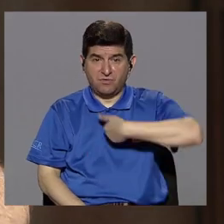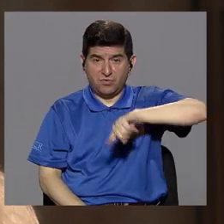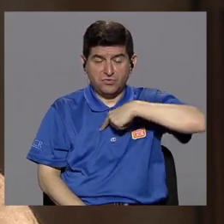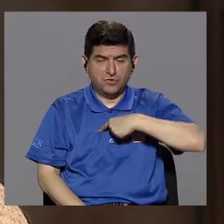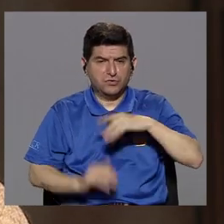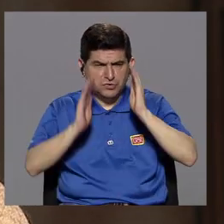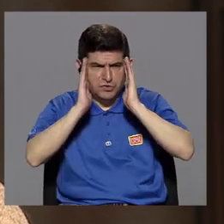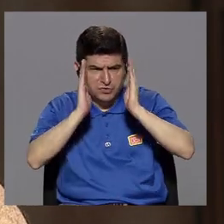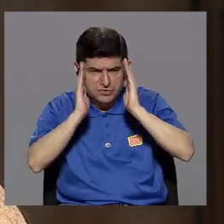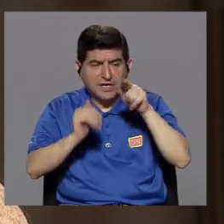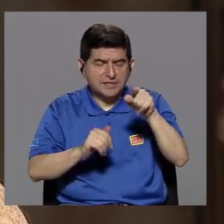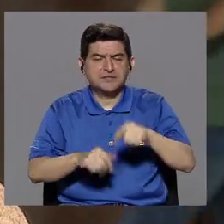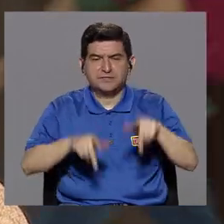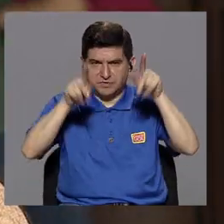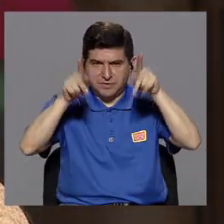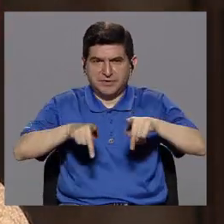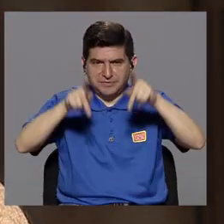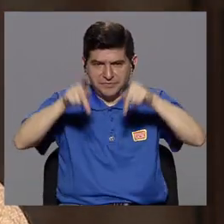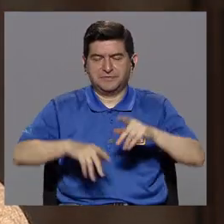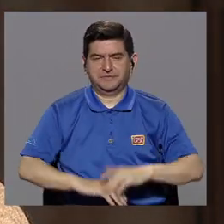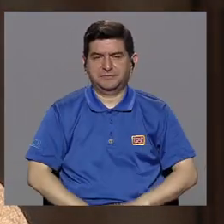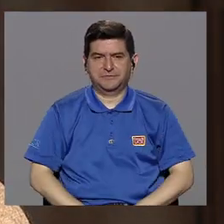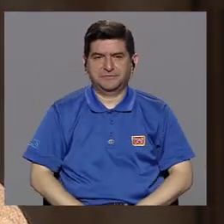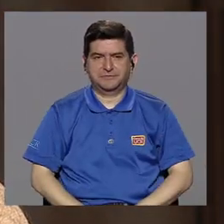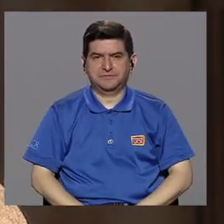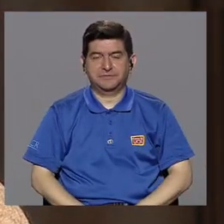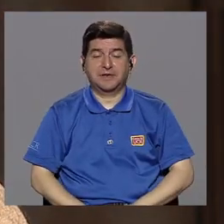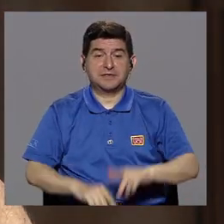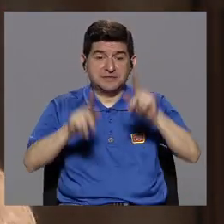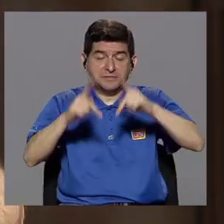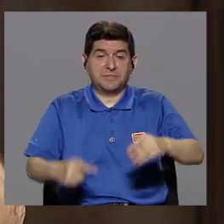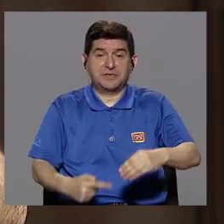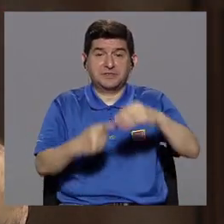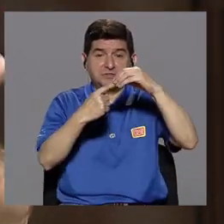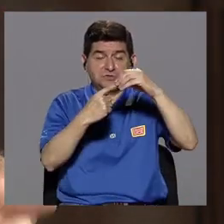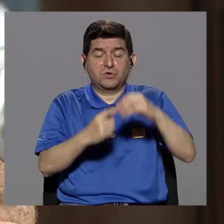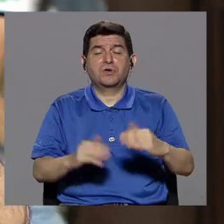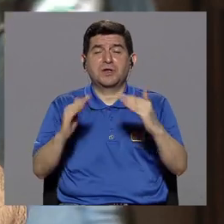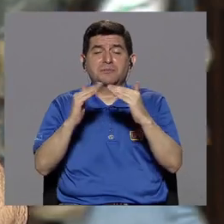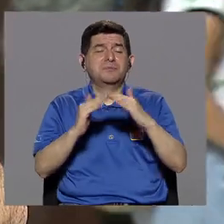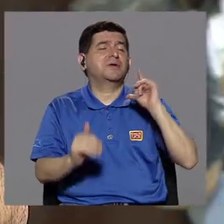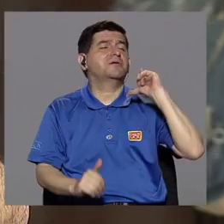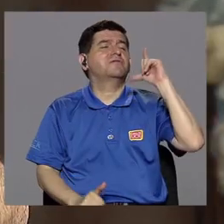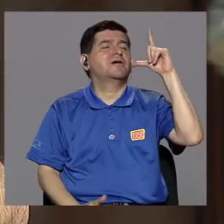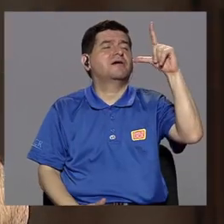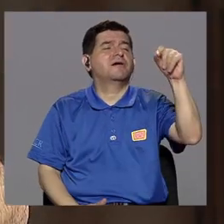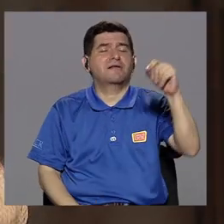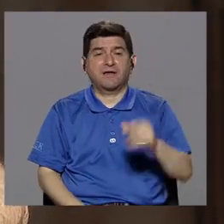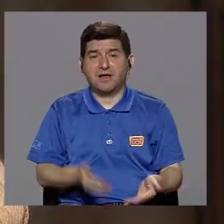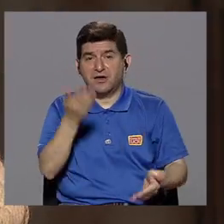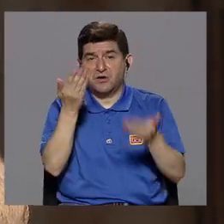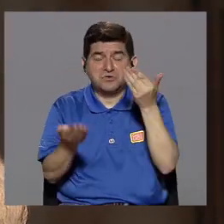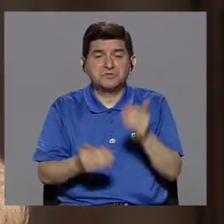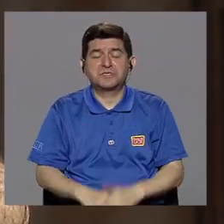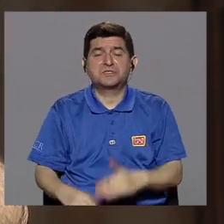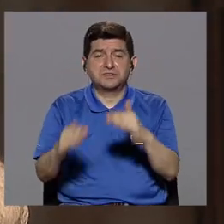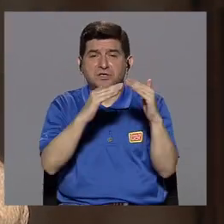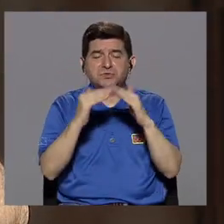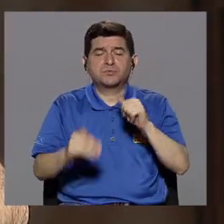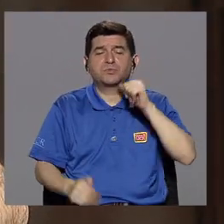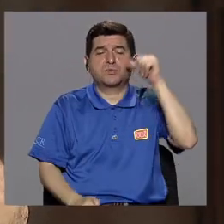nos abocamos a ese público, público que es principalmente residente de una zona rural, que puede ser población